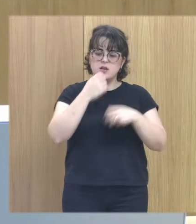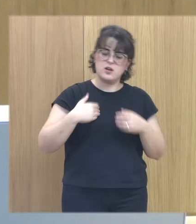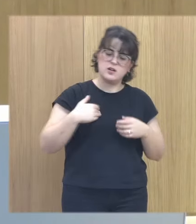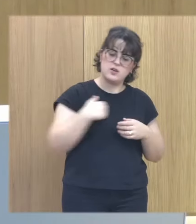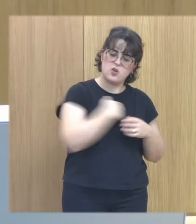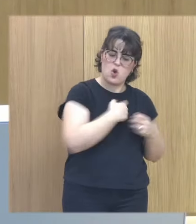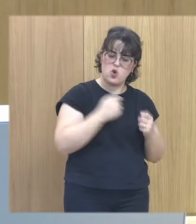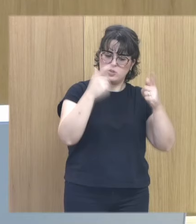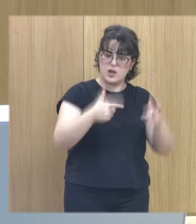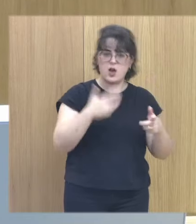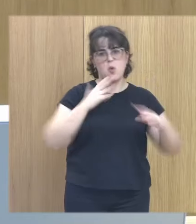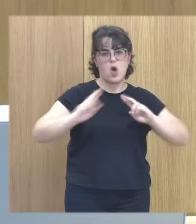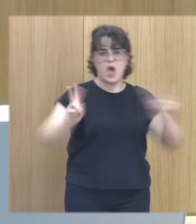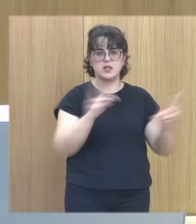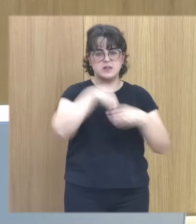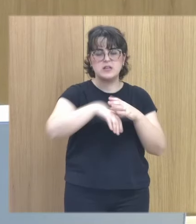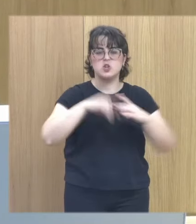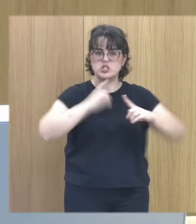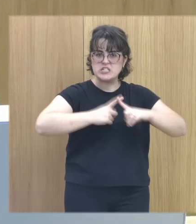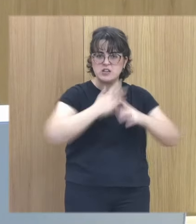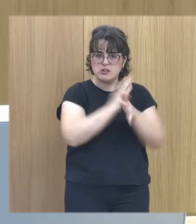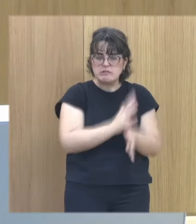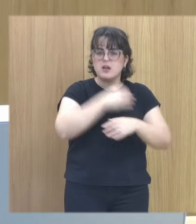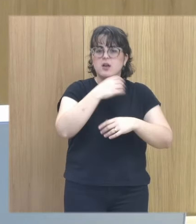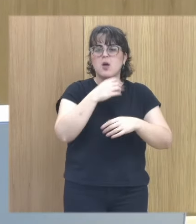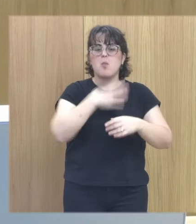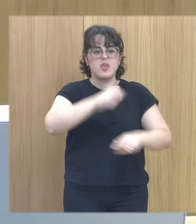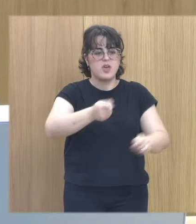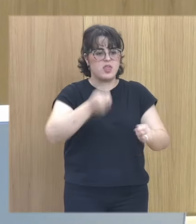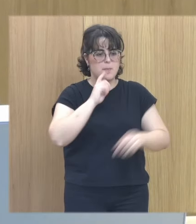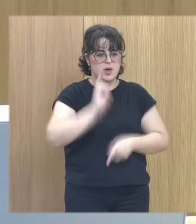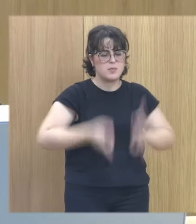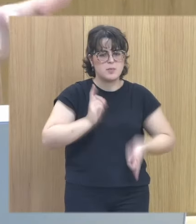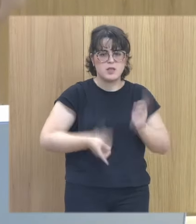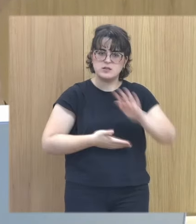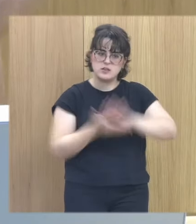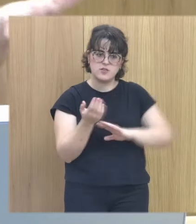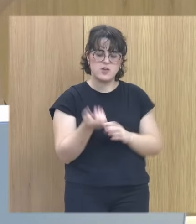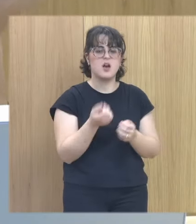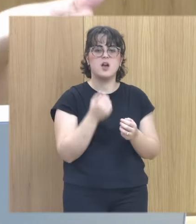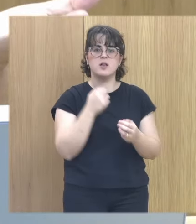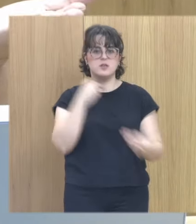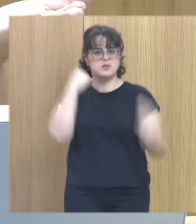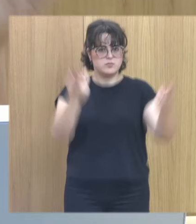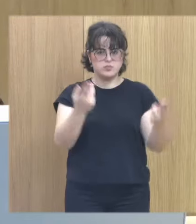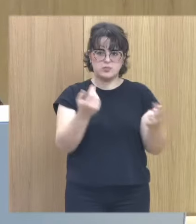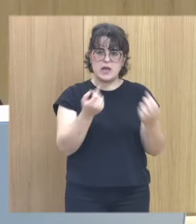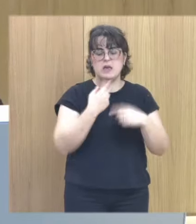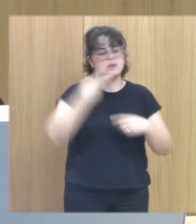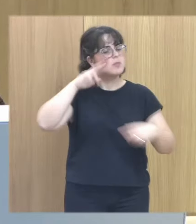más activo en la relación sexual o puedes producir una serie de conductas de reexperimentación traumática